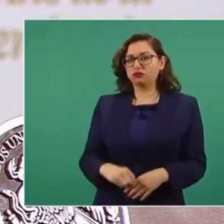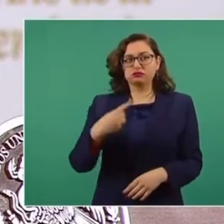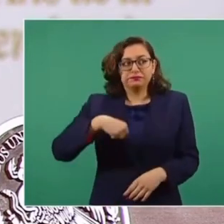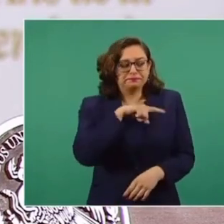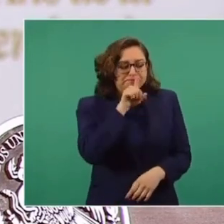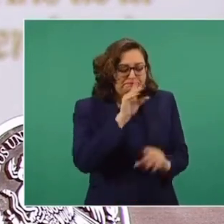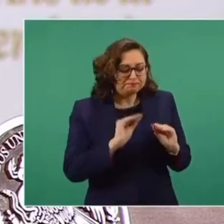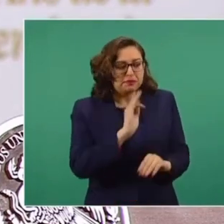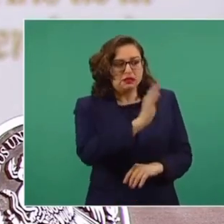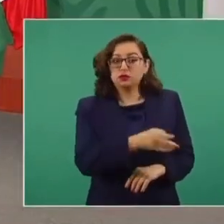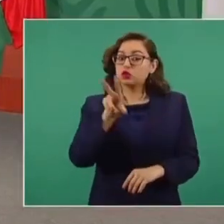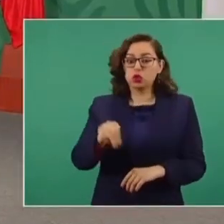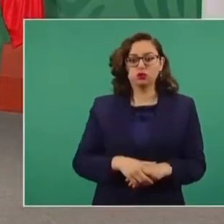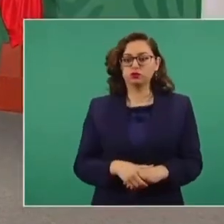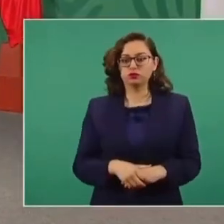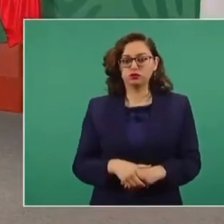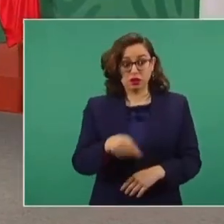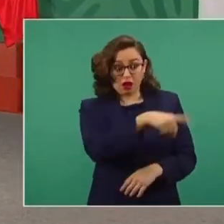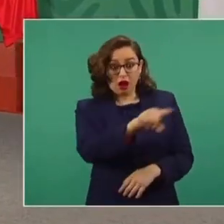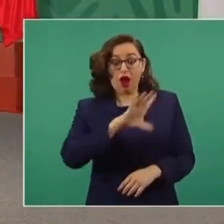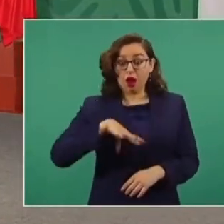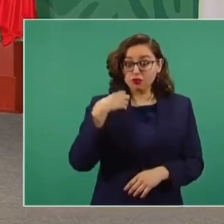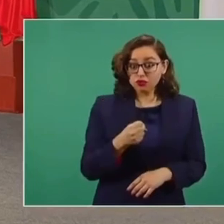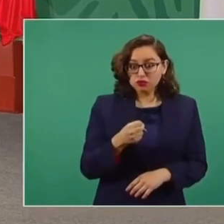nadie. Que los manden al carajo, pues.